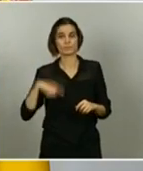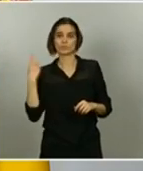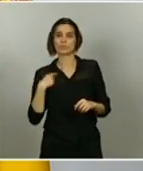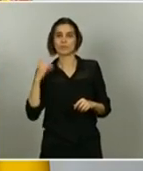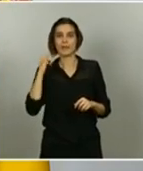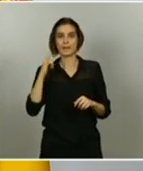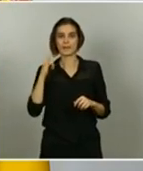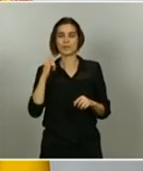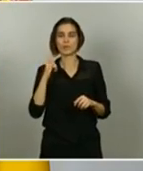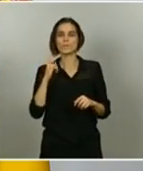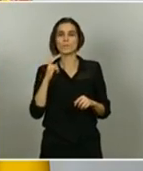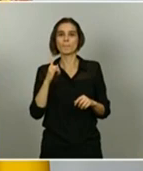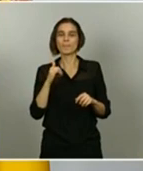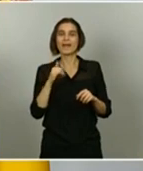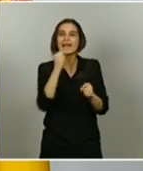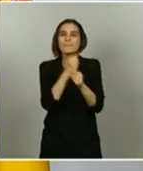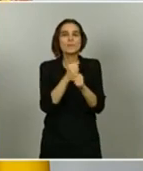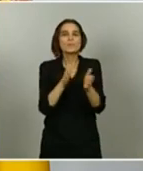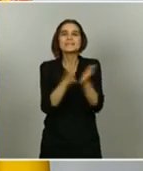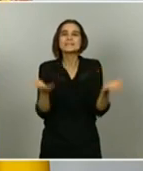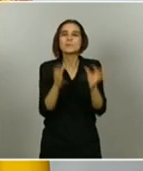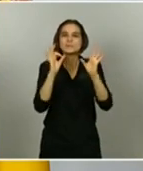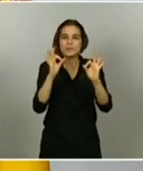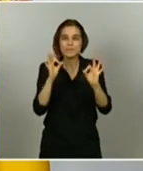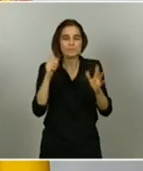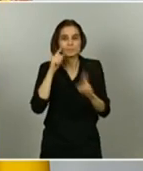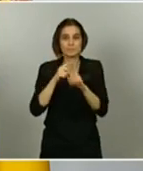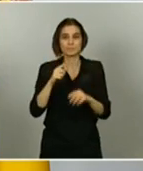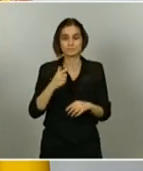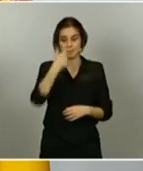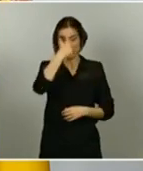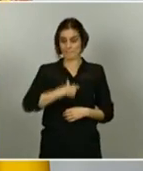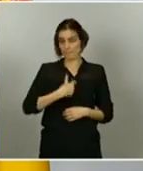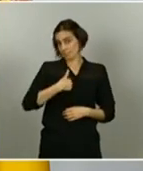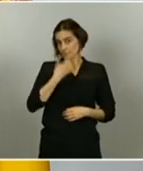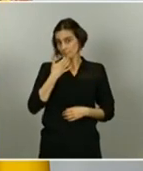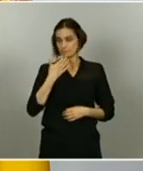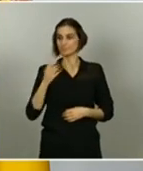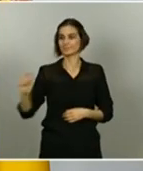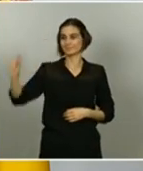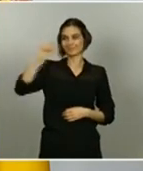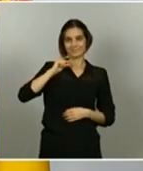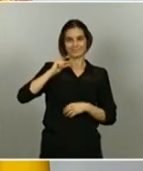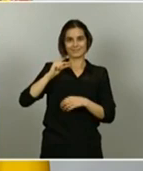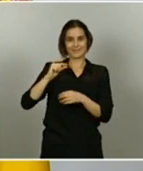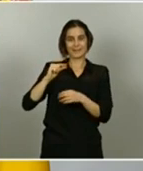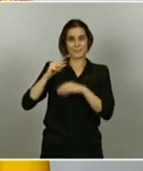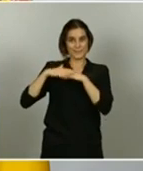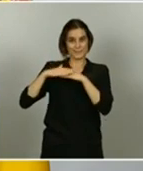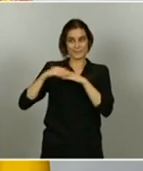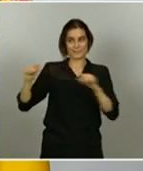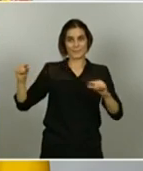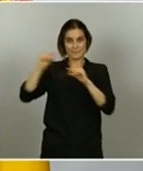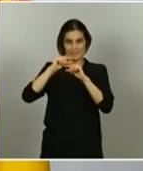específico al empleo para asegurar que, para las personas que reciben el ingreso mínimo, conseguir un trabajo nunca pueda suponer una pérdida de